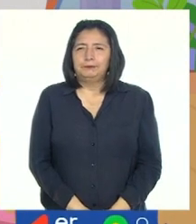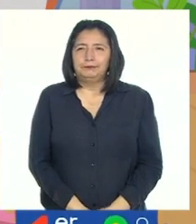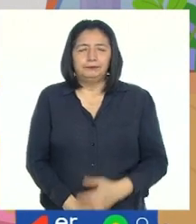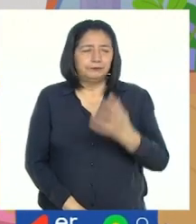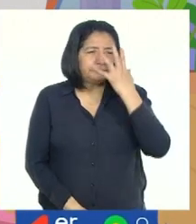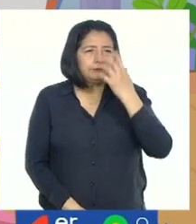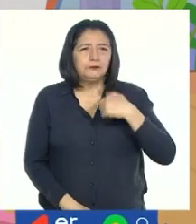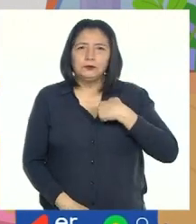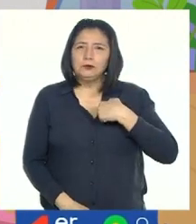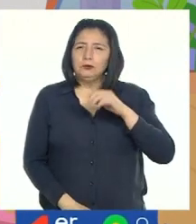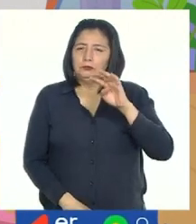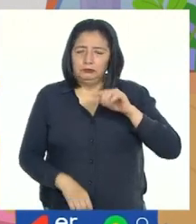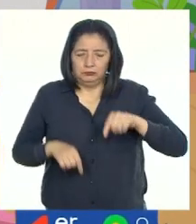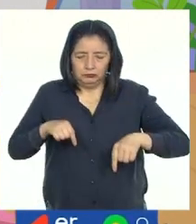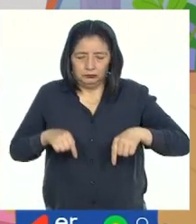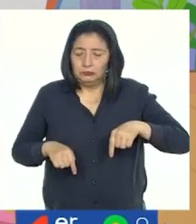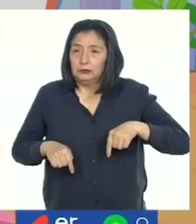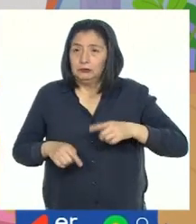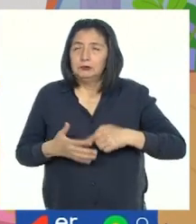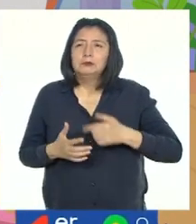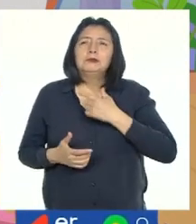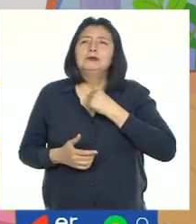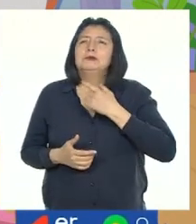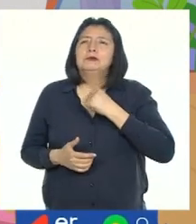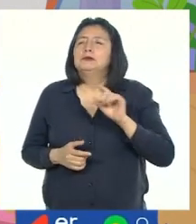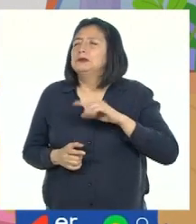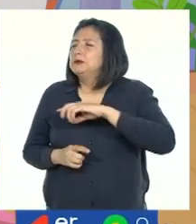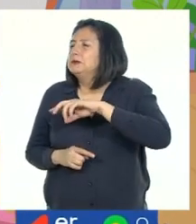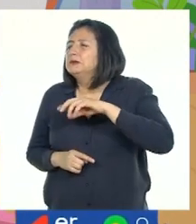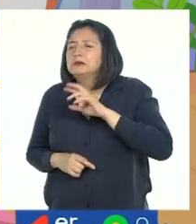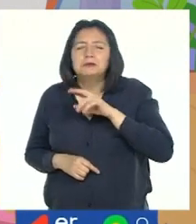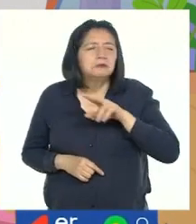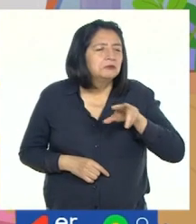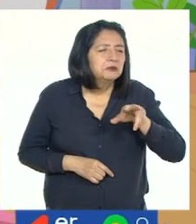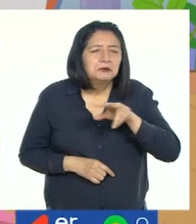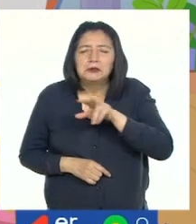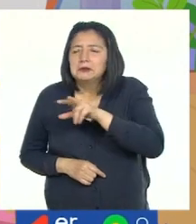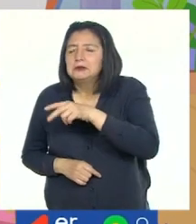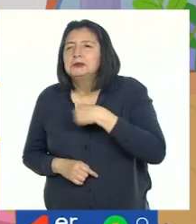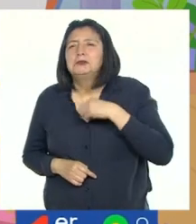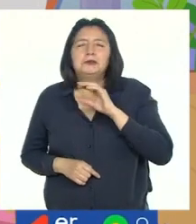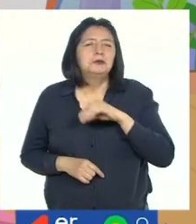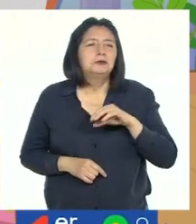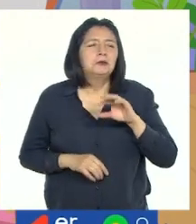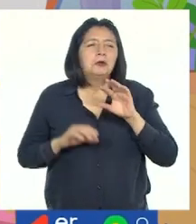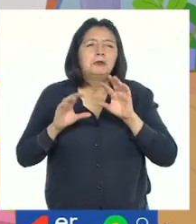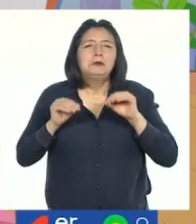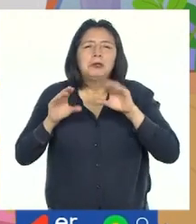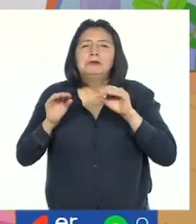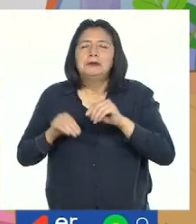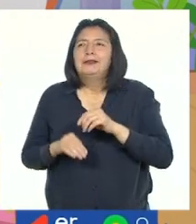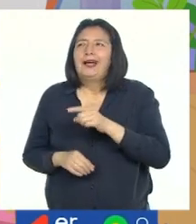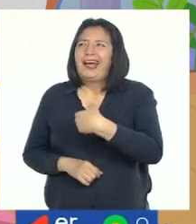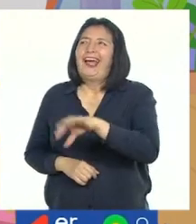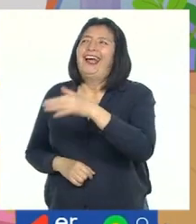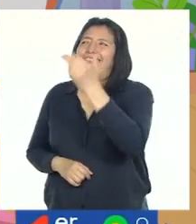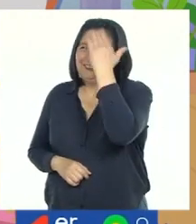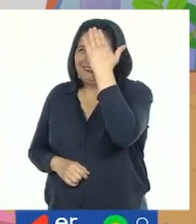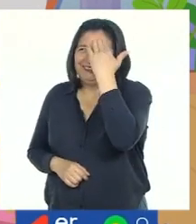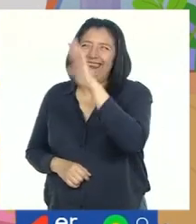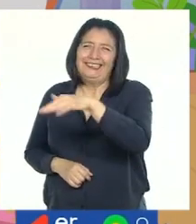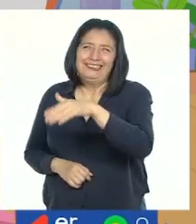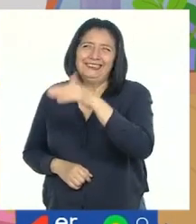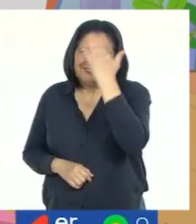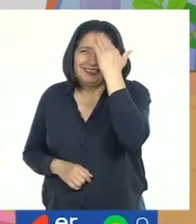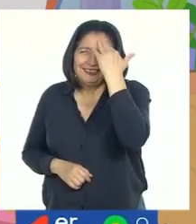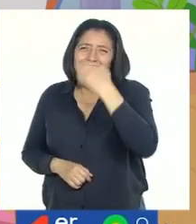Tengo cuatro patas y me encanta explorar todo lo que hay alrededor. Además, digo... ¡Wow! Ya sé quién es.